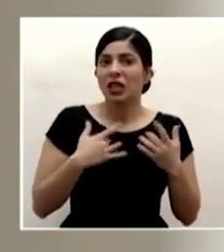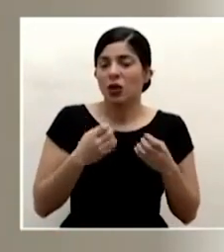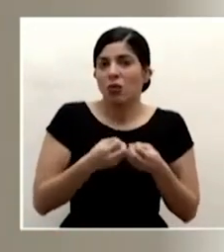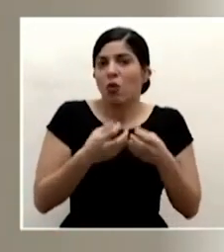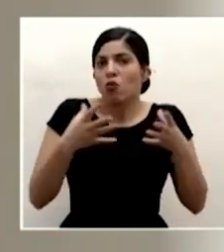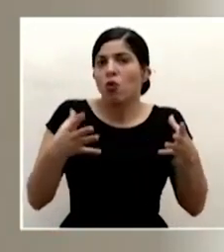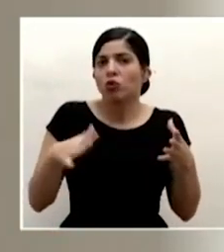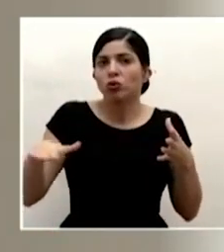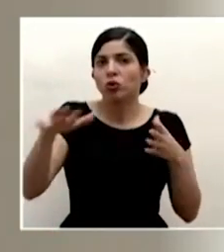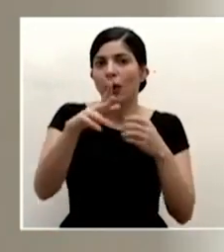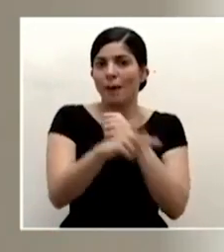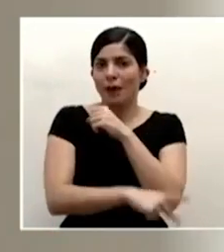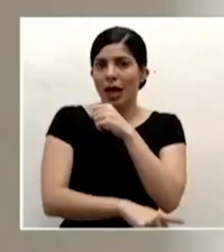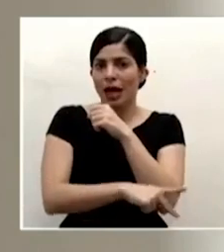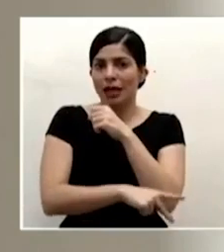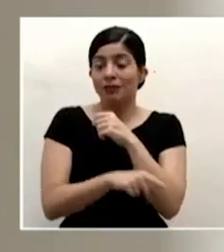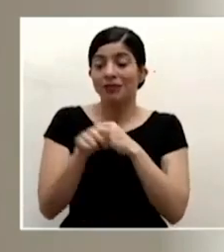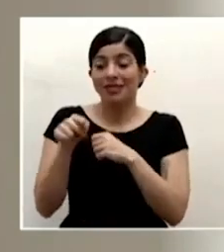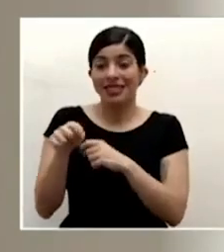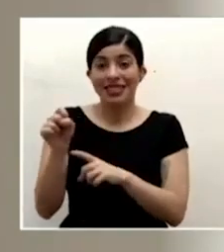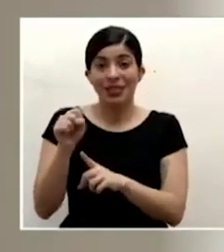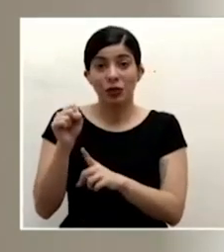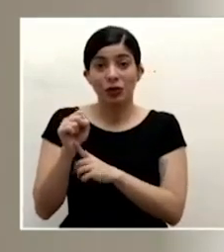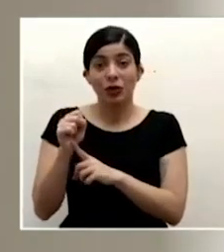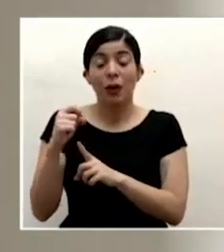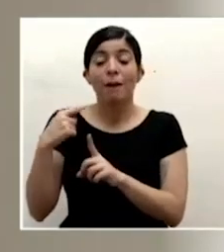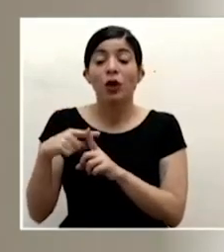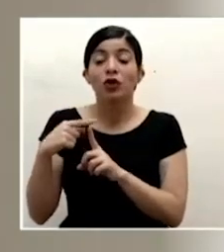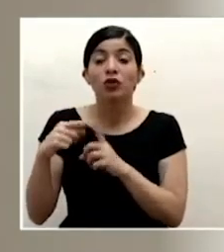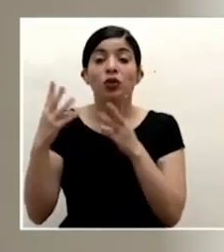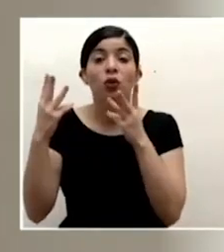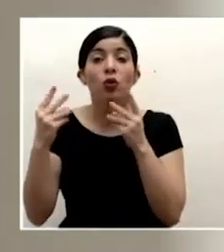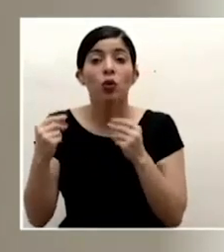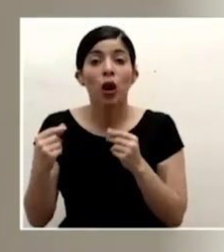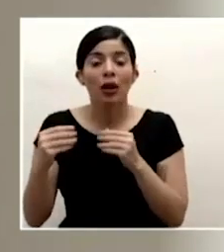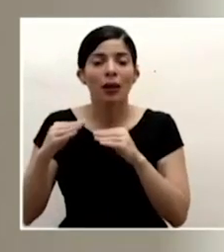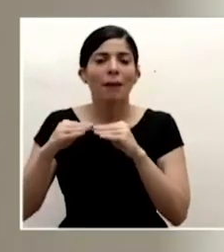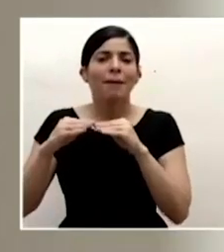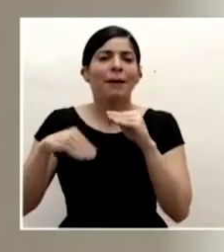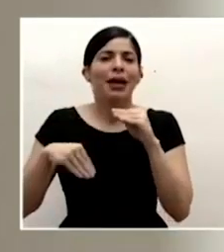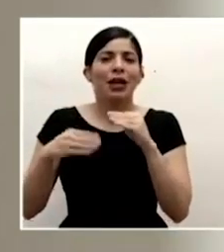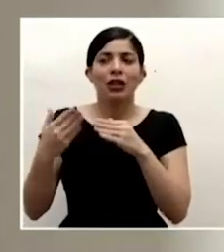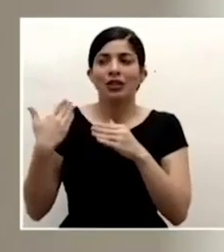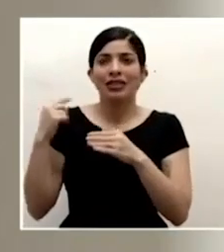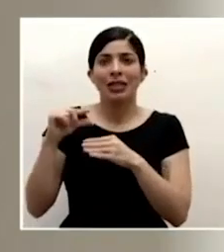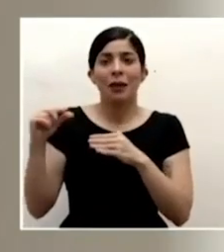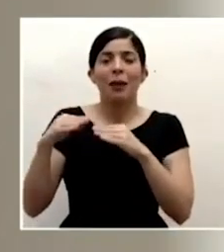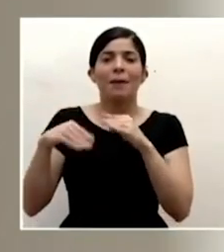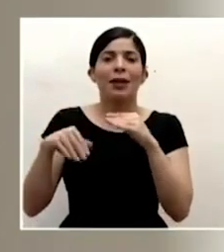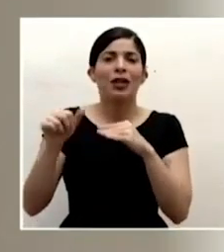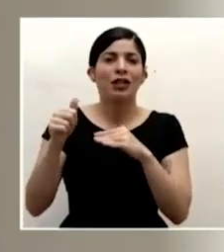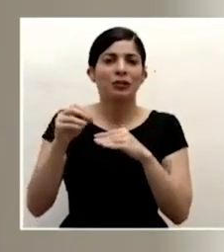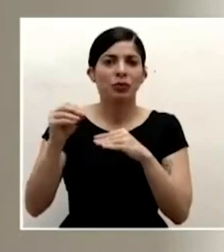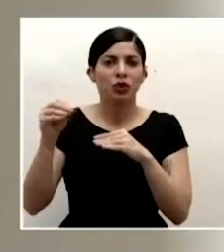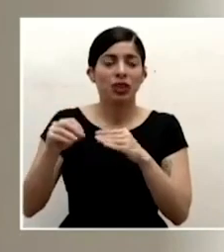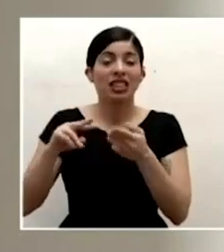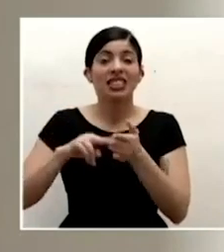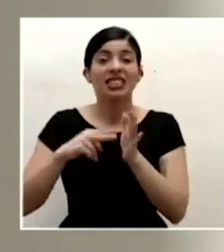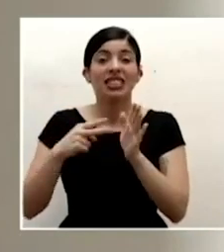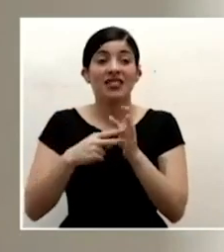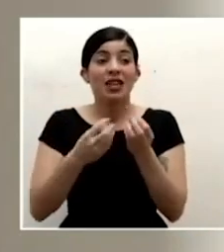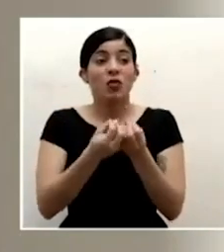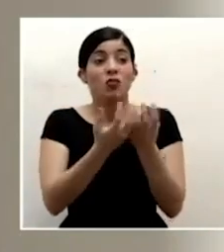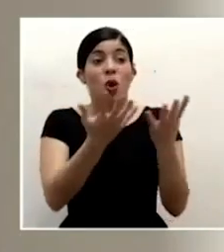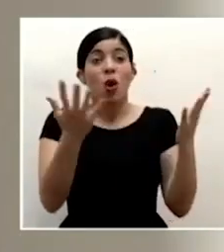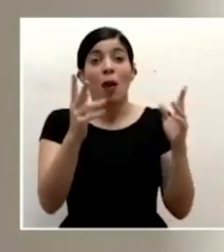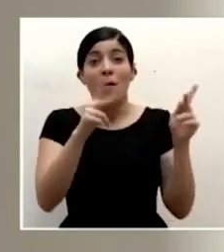caso el índice de positividad ha estado por debajo en las últimas semanas del 10 por ciento eso indica en realidad que la cantidad de personas sin síntomas